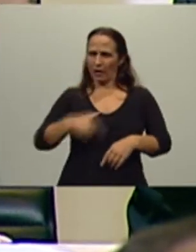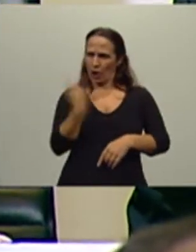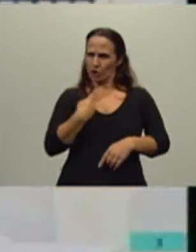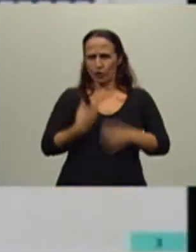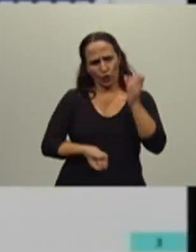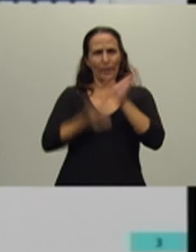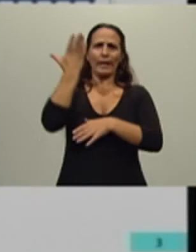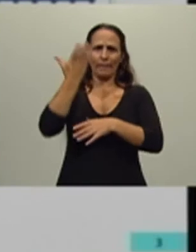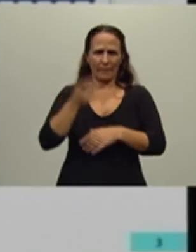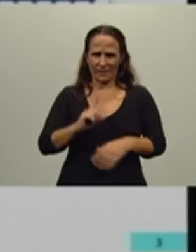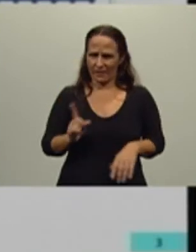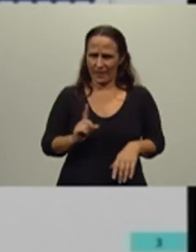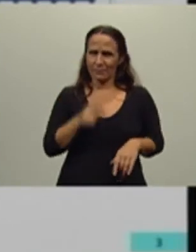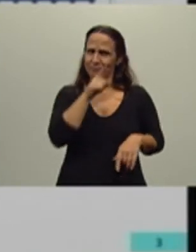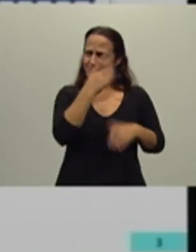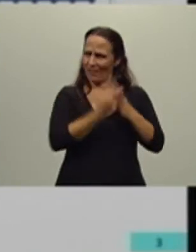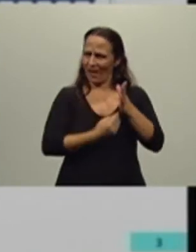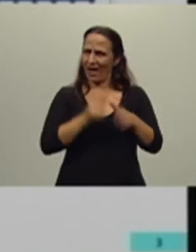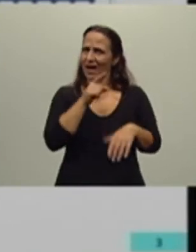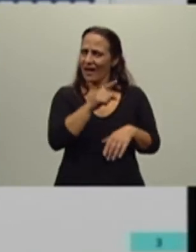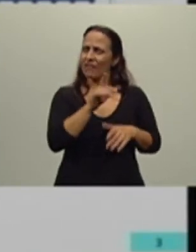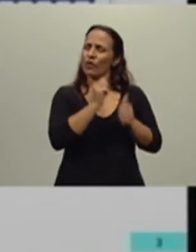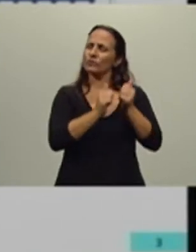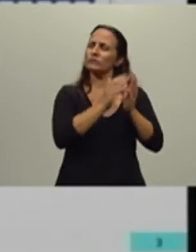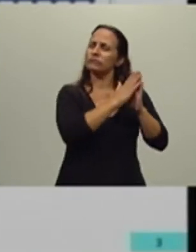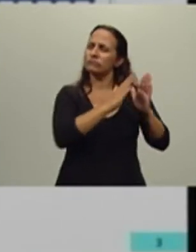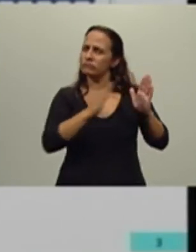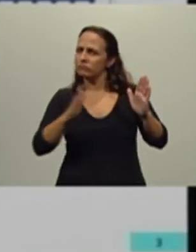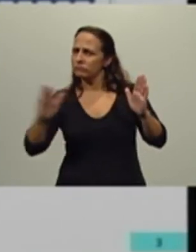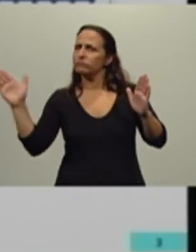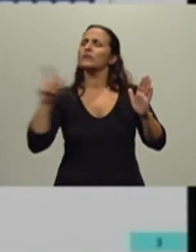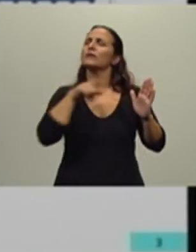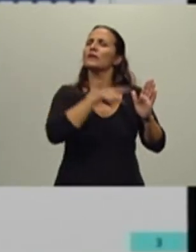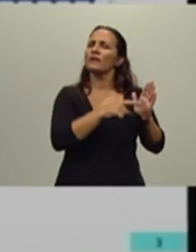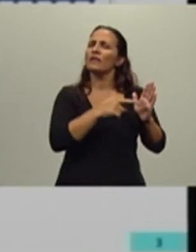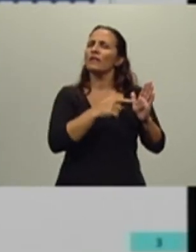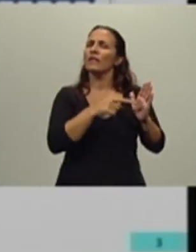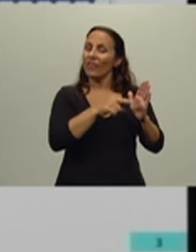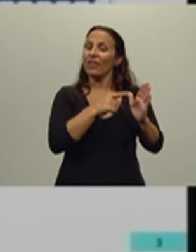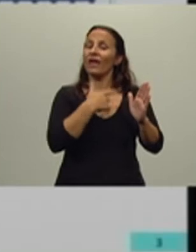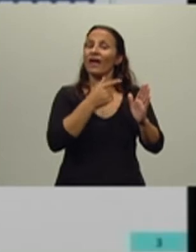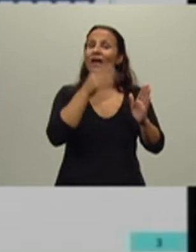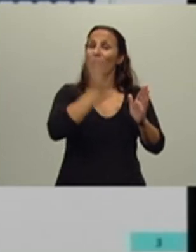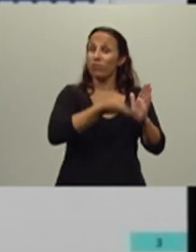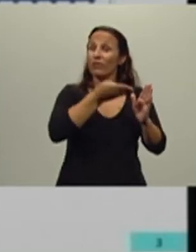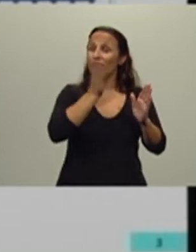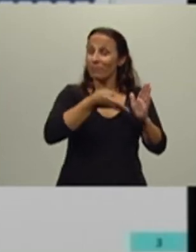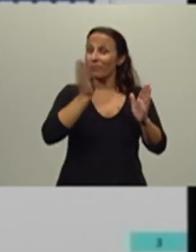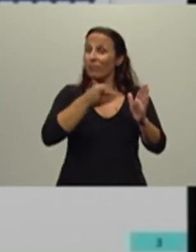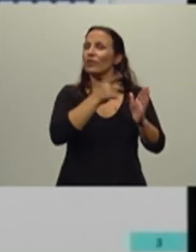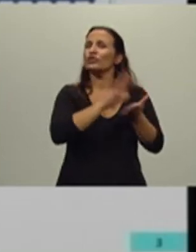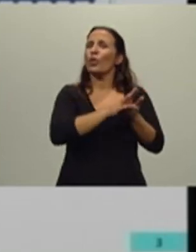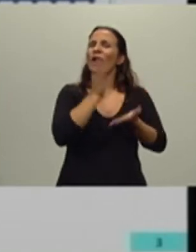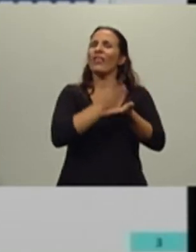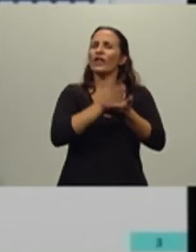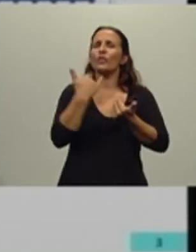Ese es el gráfico de la historia de las alícuotas de derechos